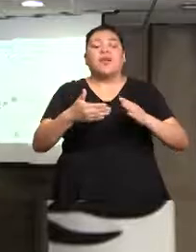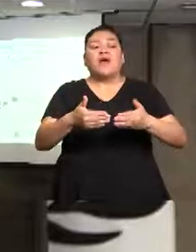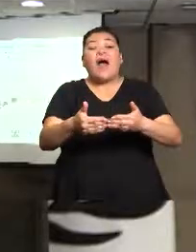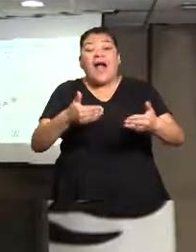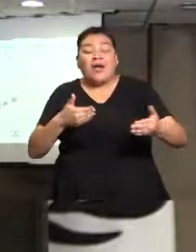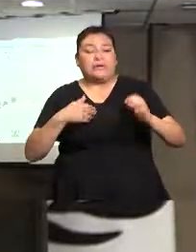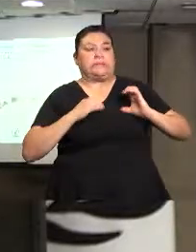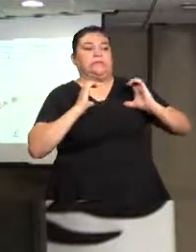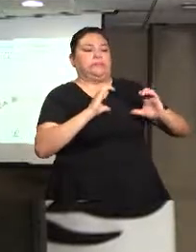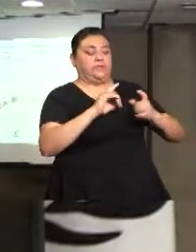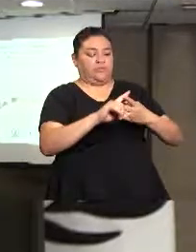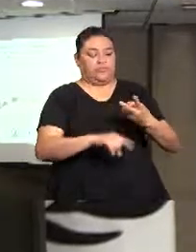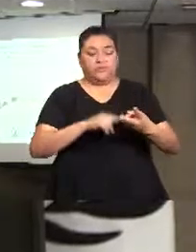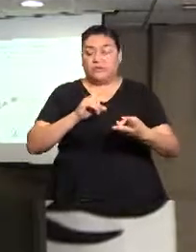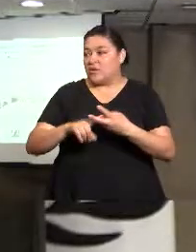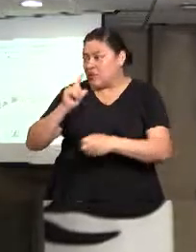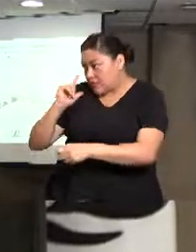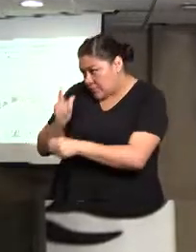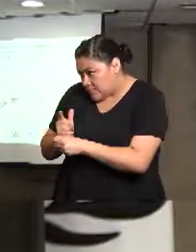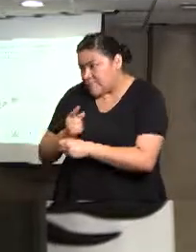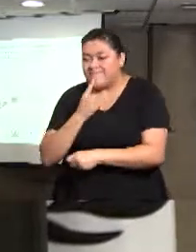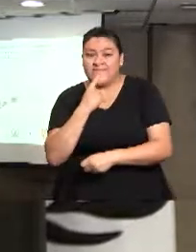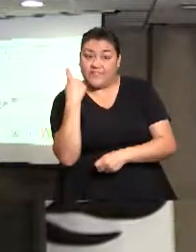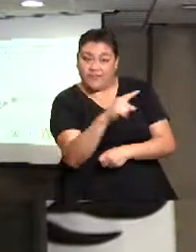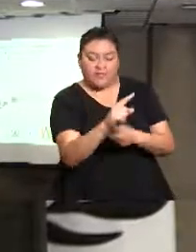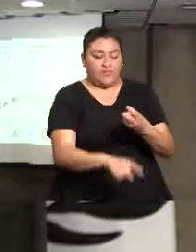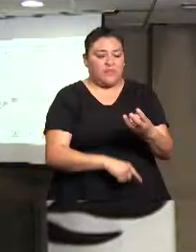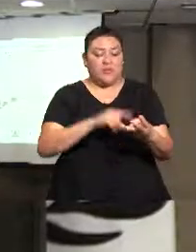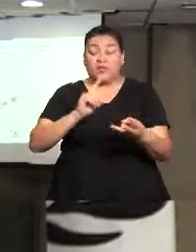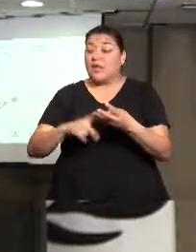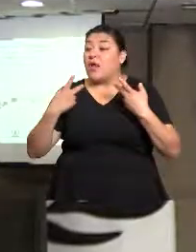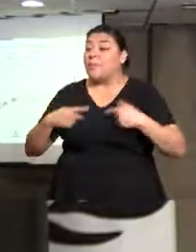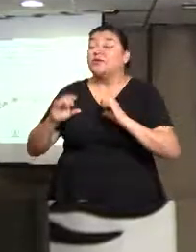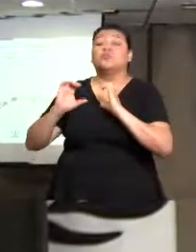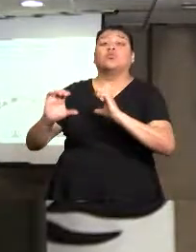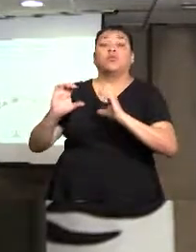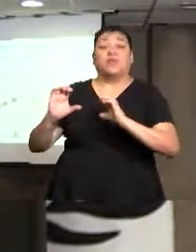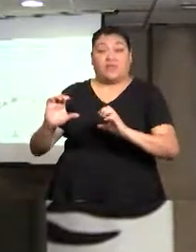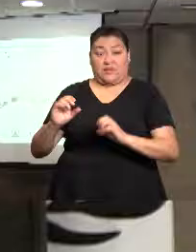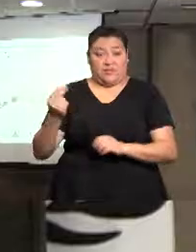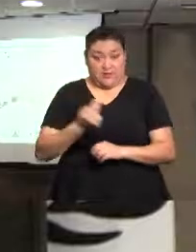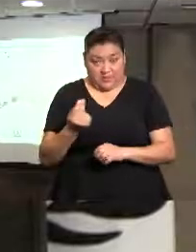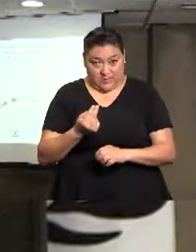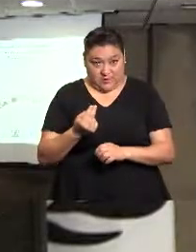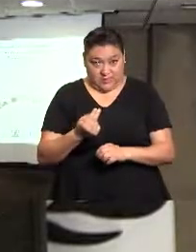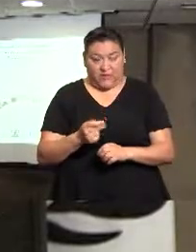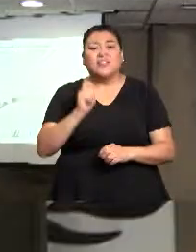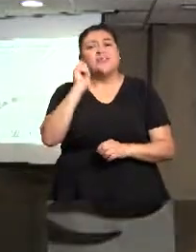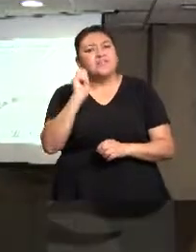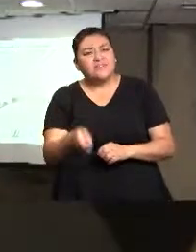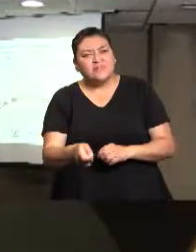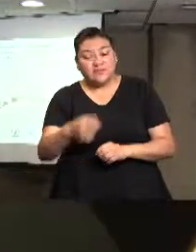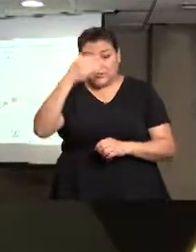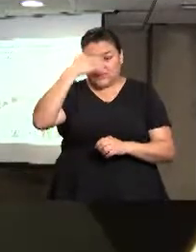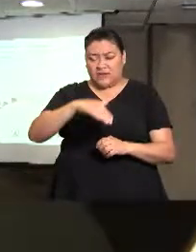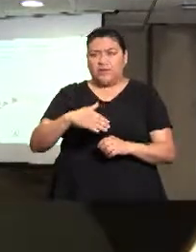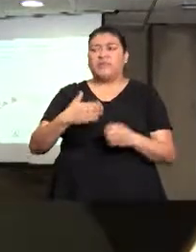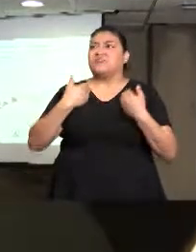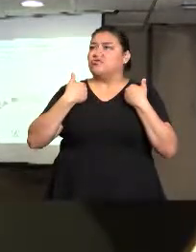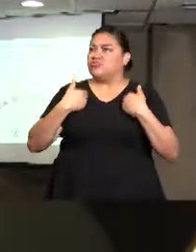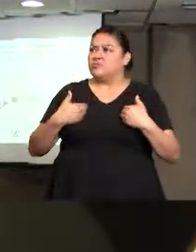de la trata de personas a través de la apertura y fortalecimiento de espacios de ciudadanía. Es decir, no estamos a través de una postura